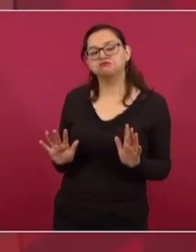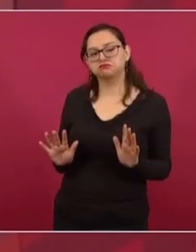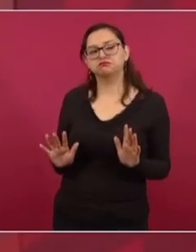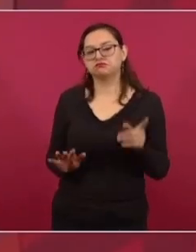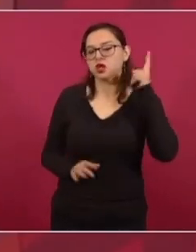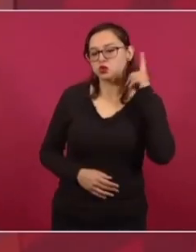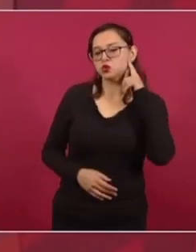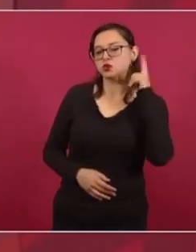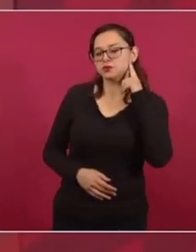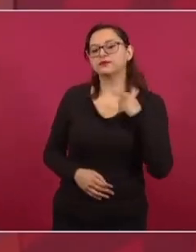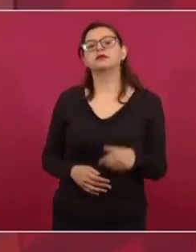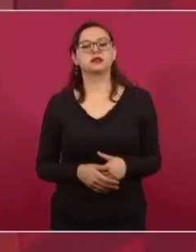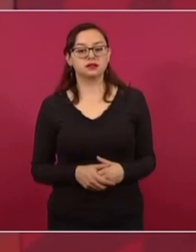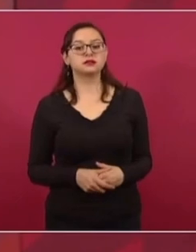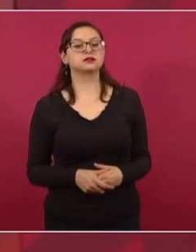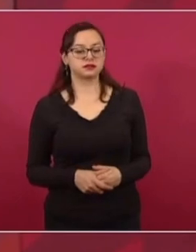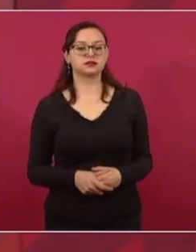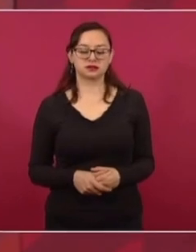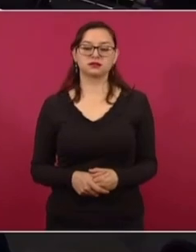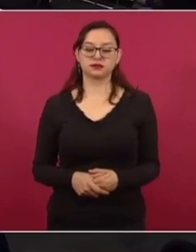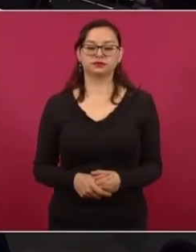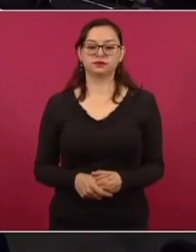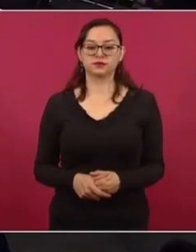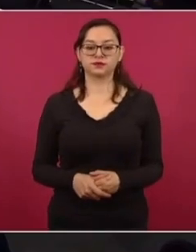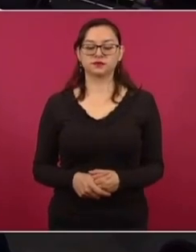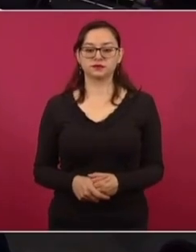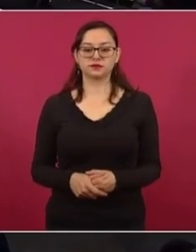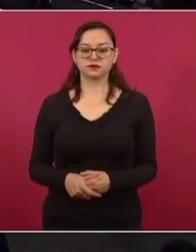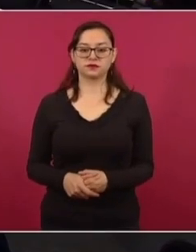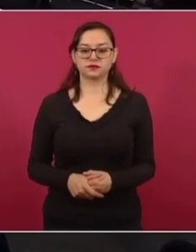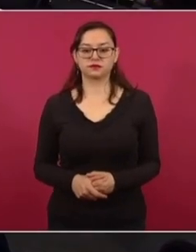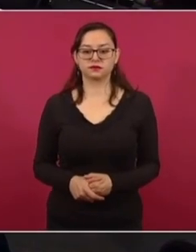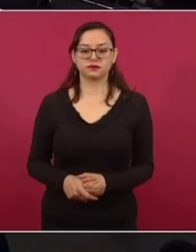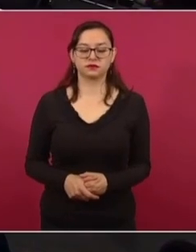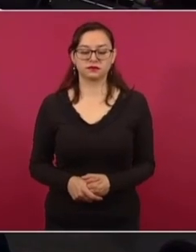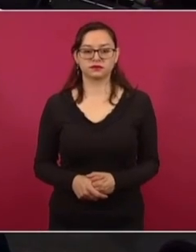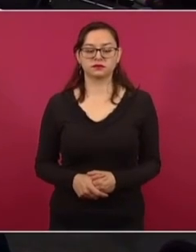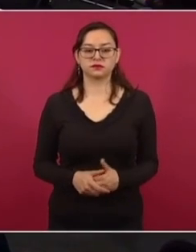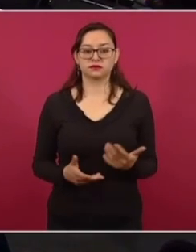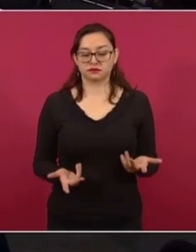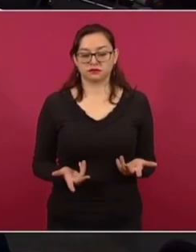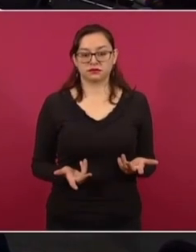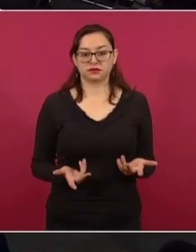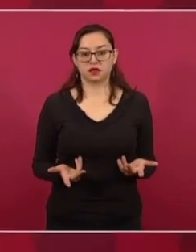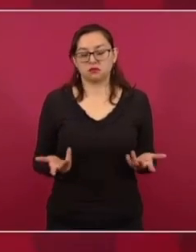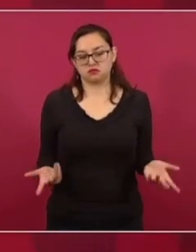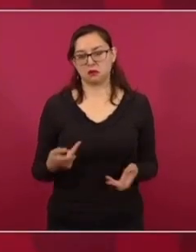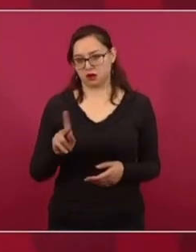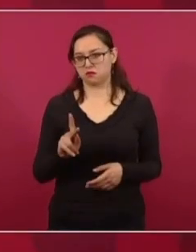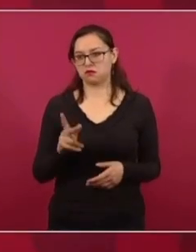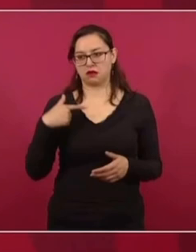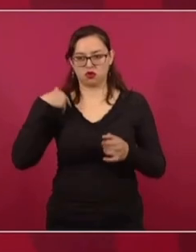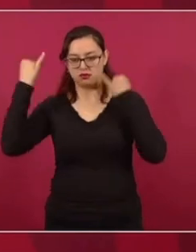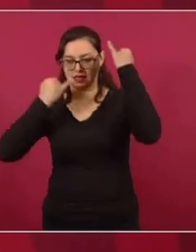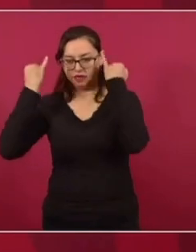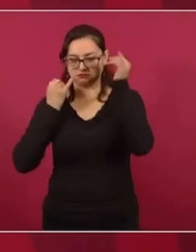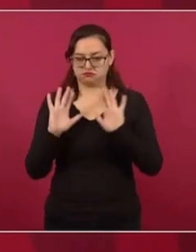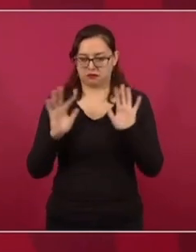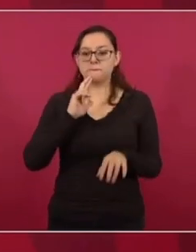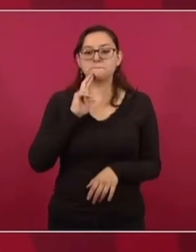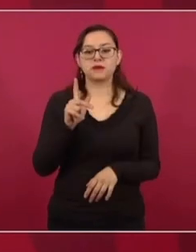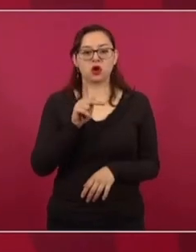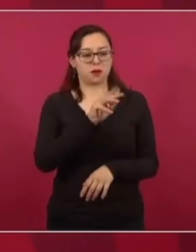he conocido del caso. Para tener una idea más apegada a la realidad, vamos a pedirle a Pemex que informe